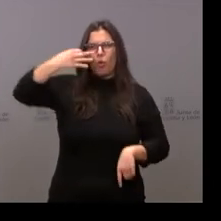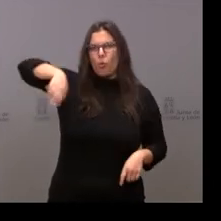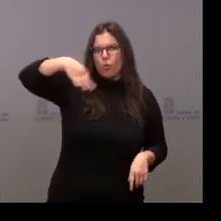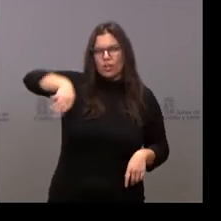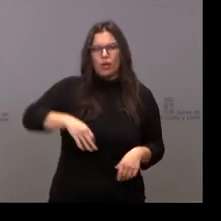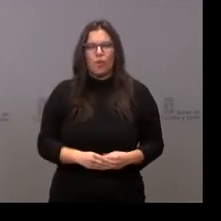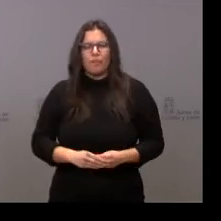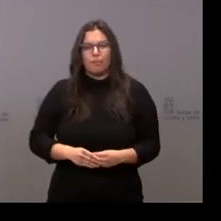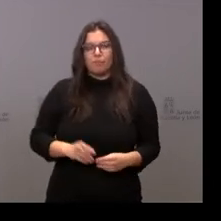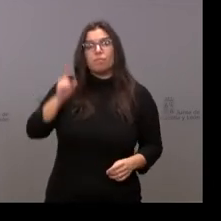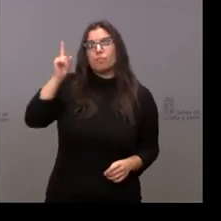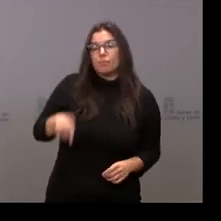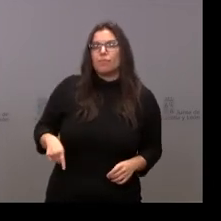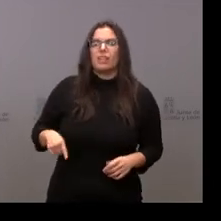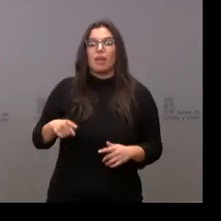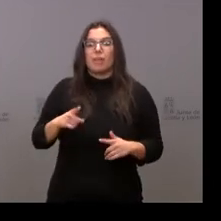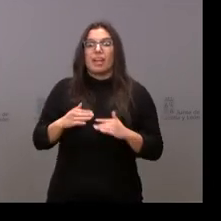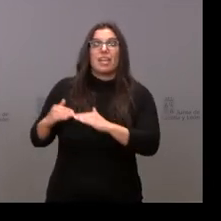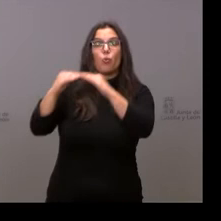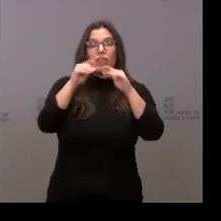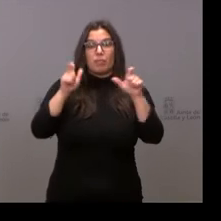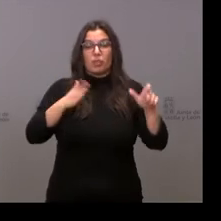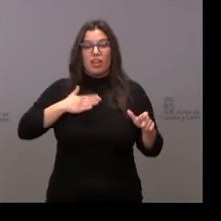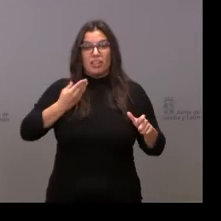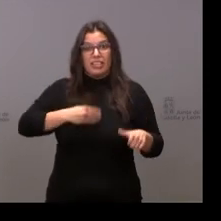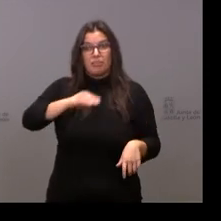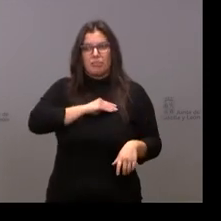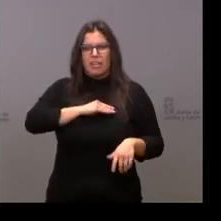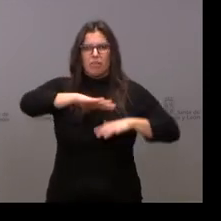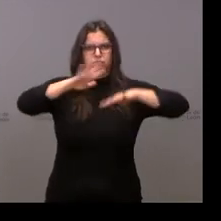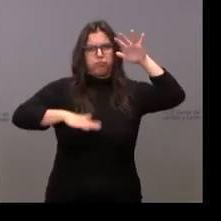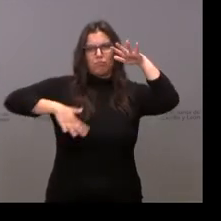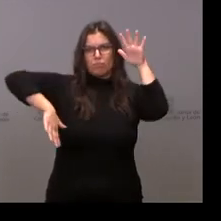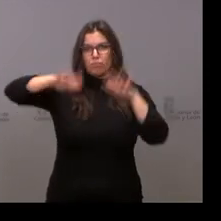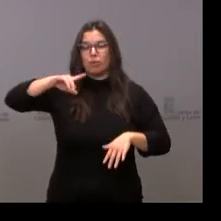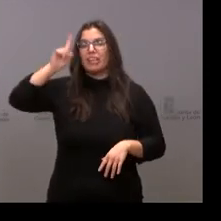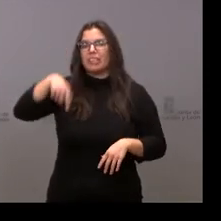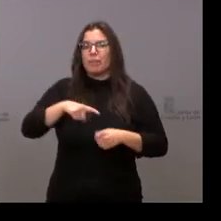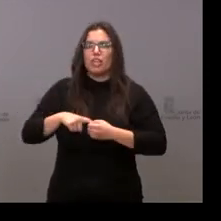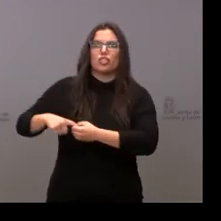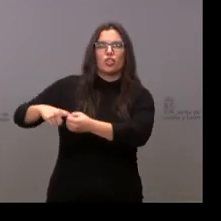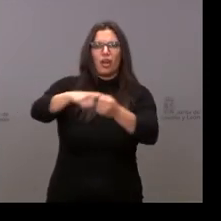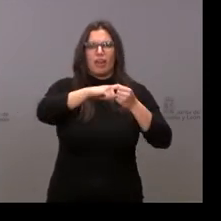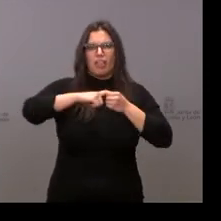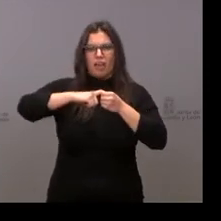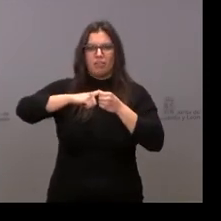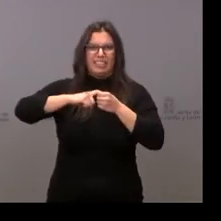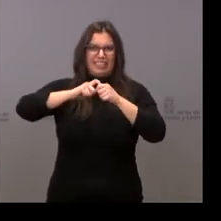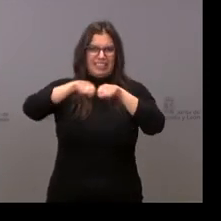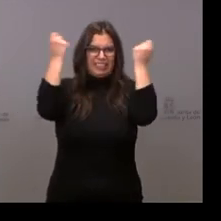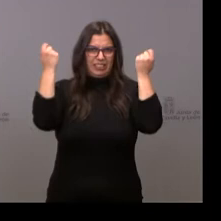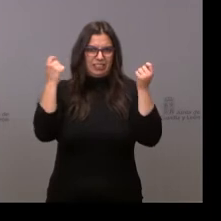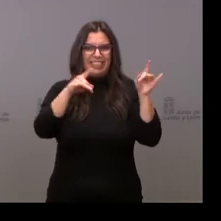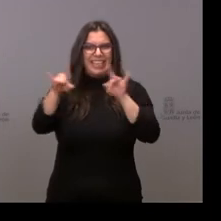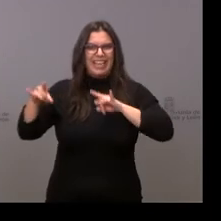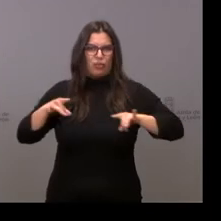menoscabo de la igualdad de los españoles y también de la solidaridad, el menoscabo de la solidaridad entre los